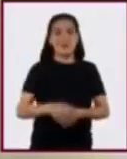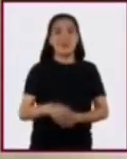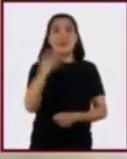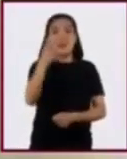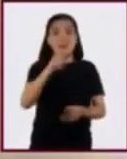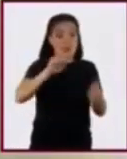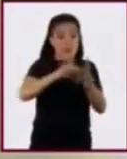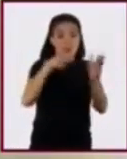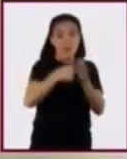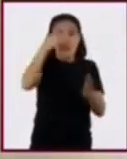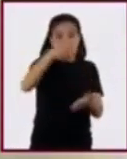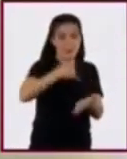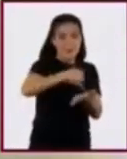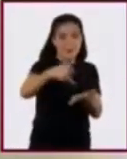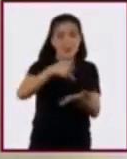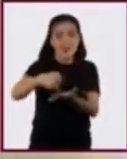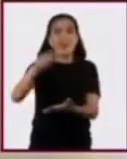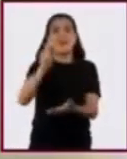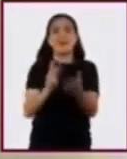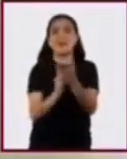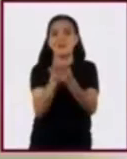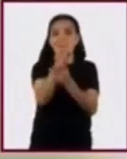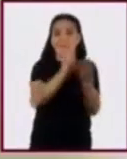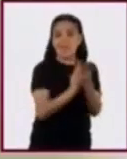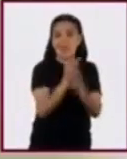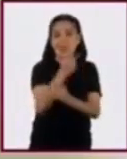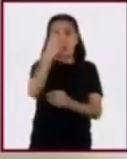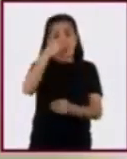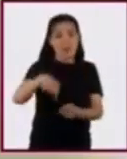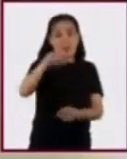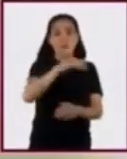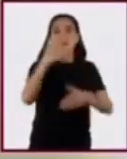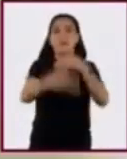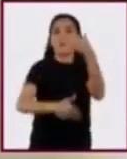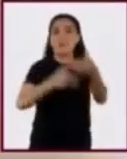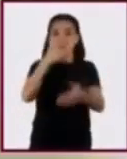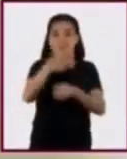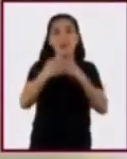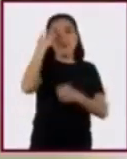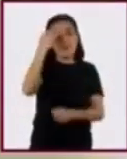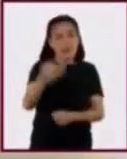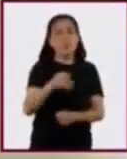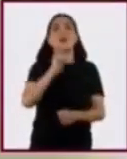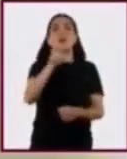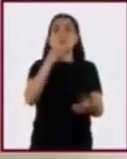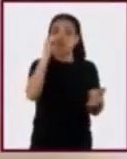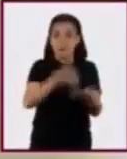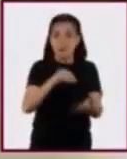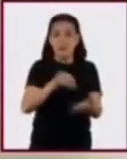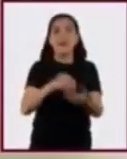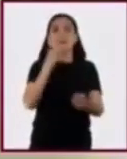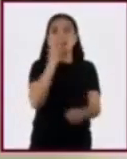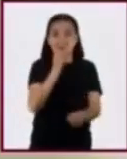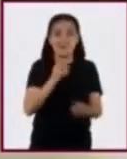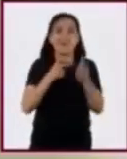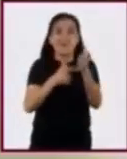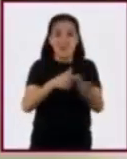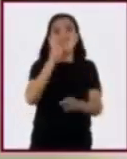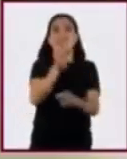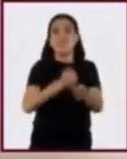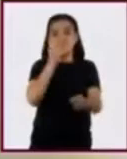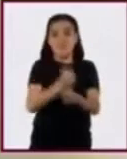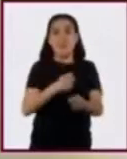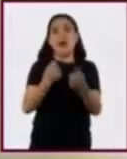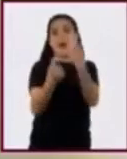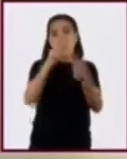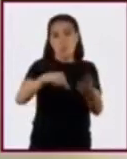cultivo han sido tan efectivas que a pesar del paso del tiempo, aún se continúan practicando en algunos lugares,